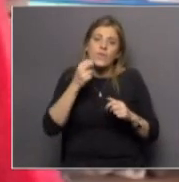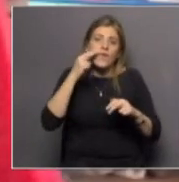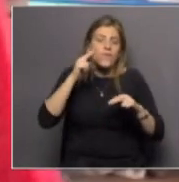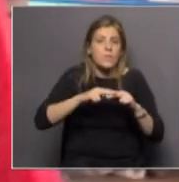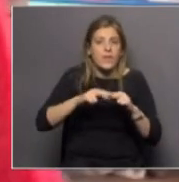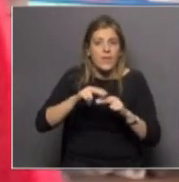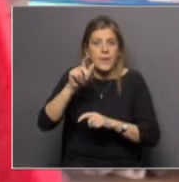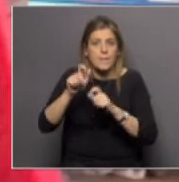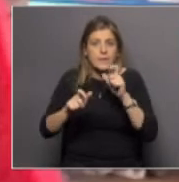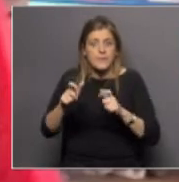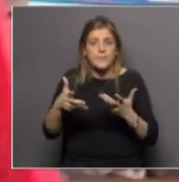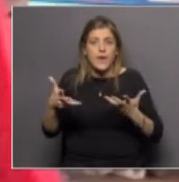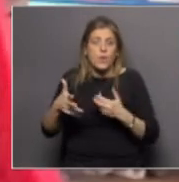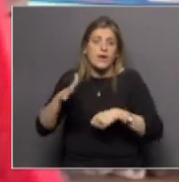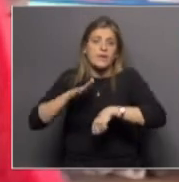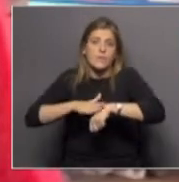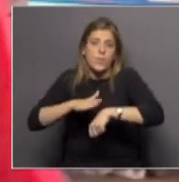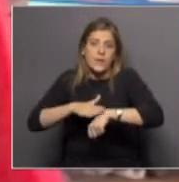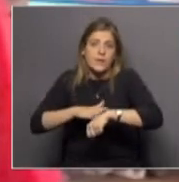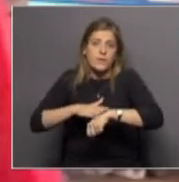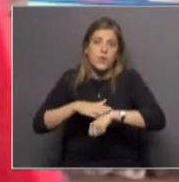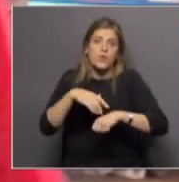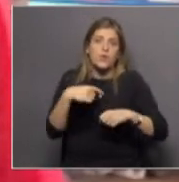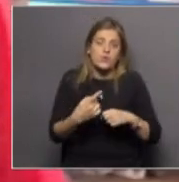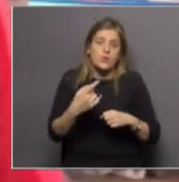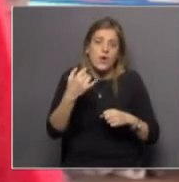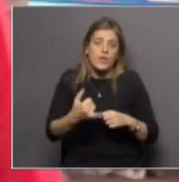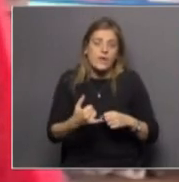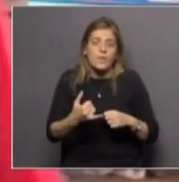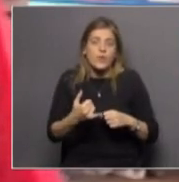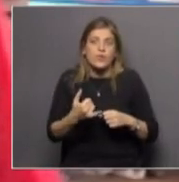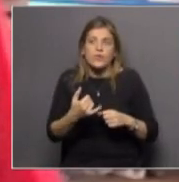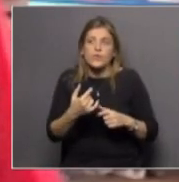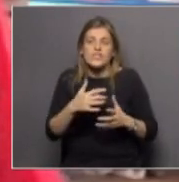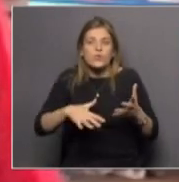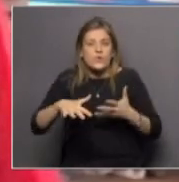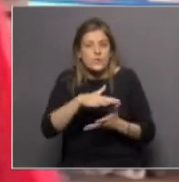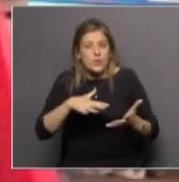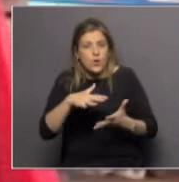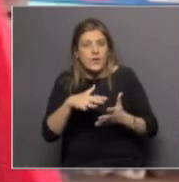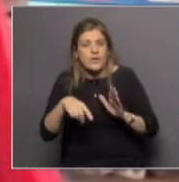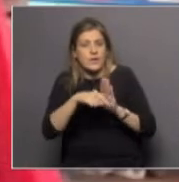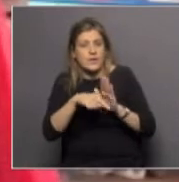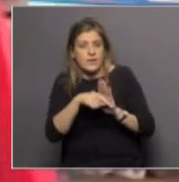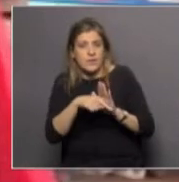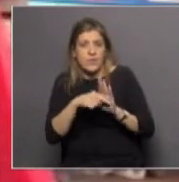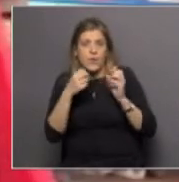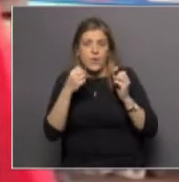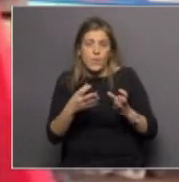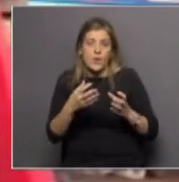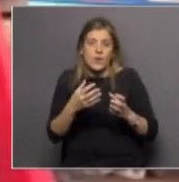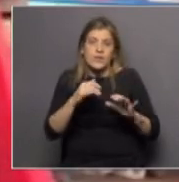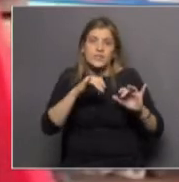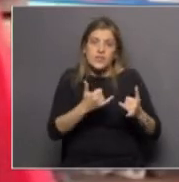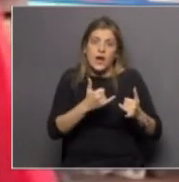en este momento nosotros tenemos elementos adversos que tienen mucho que ver con el tiempo de evolución